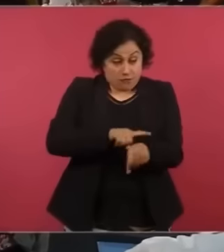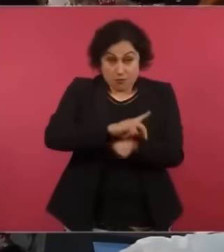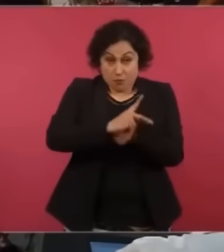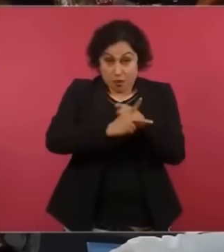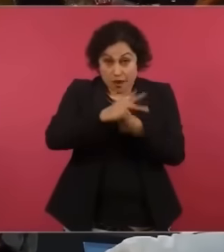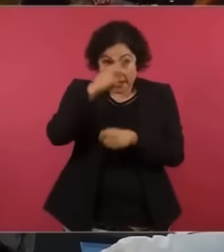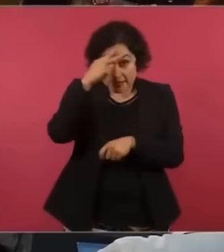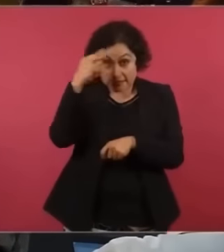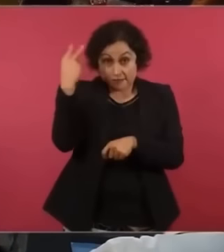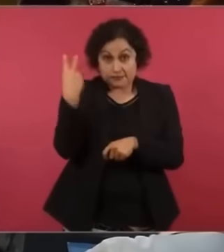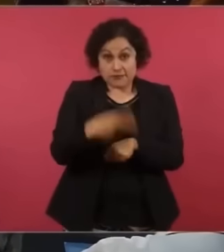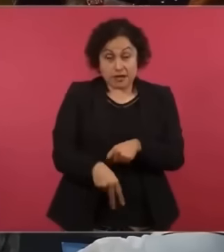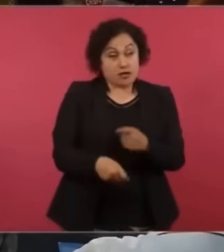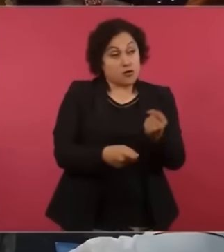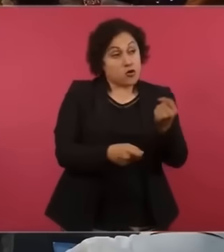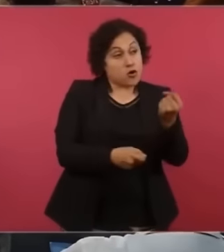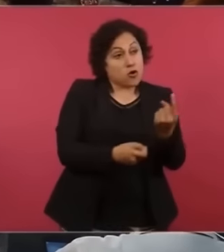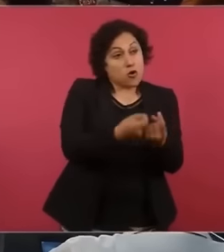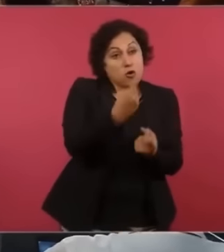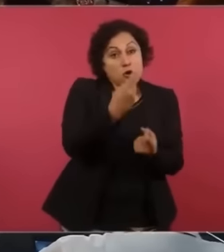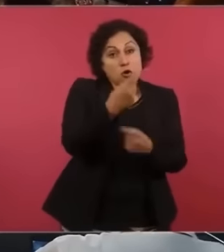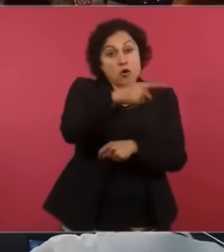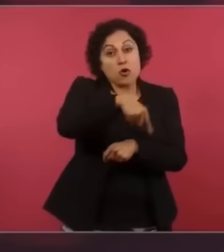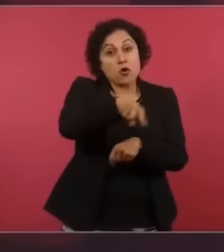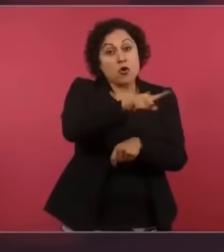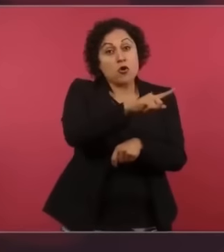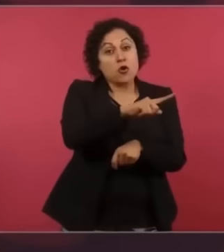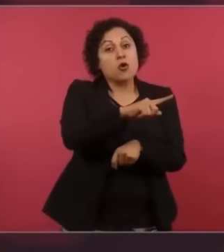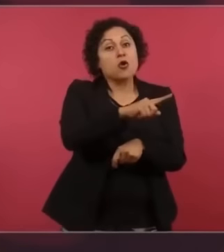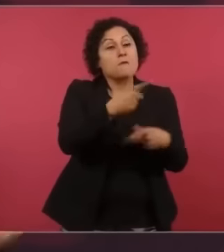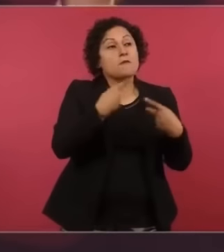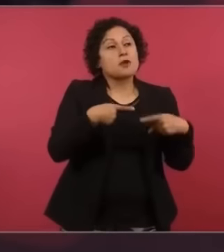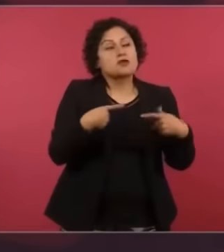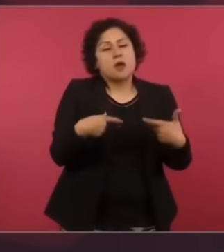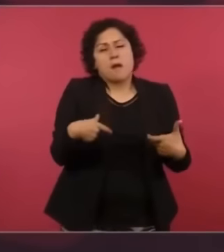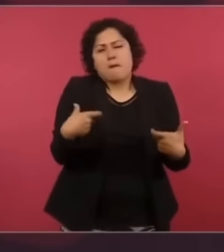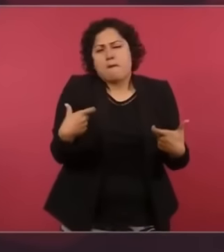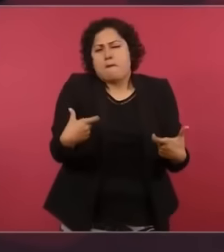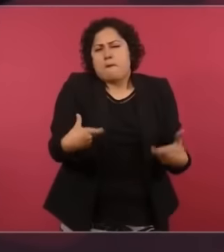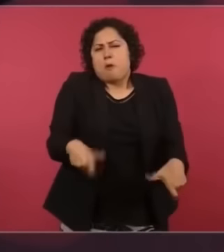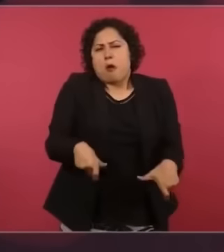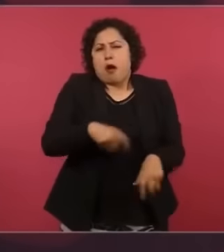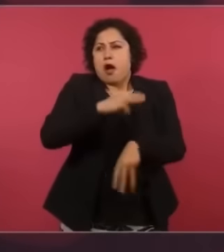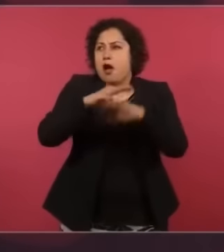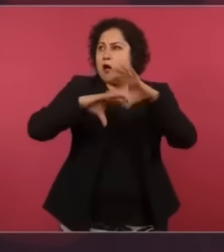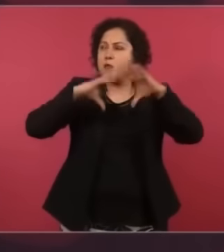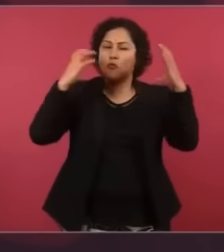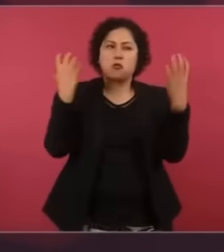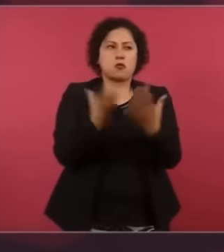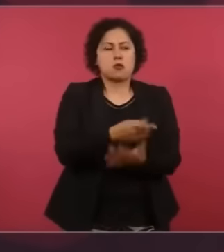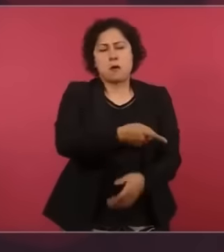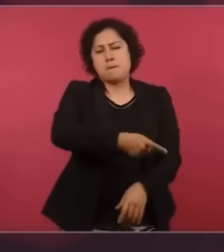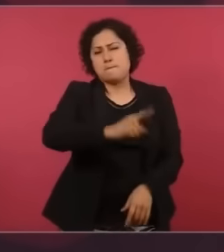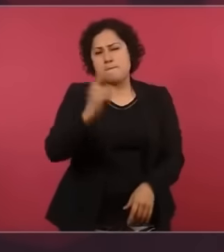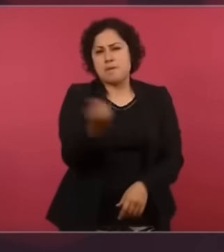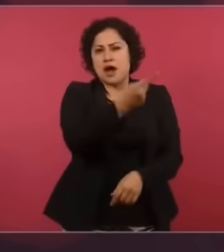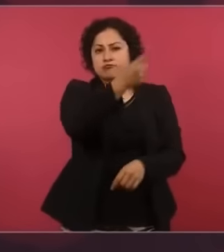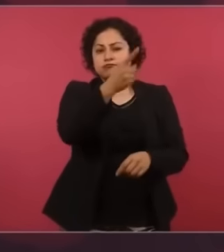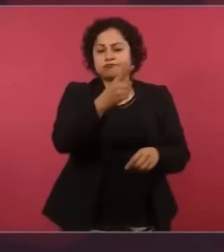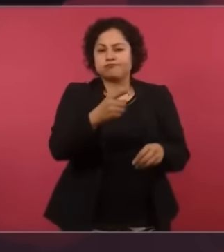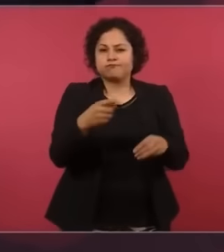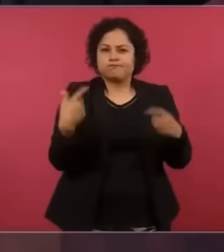del mundo, cuando hay